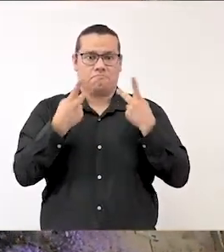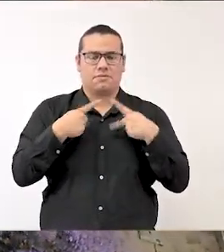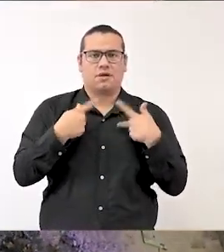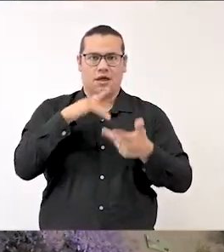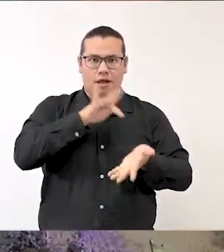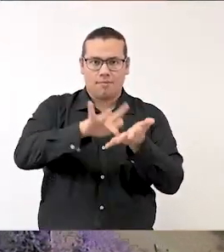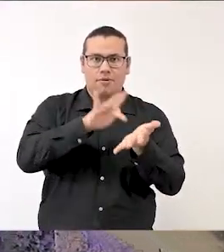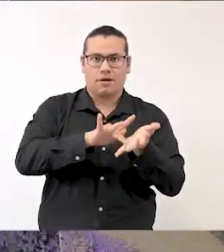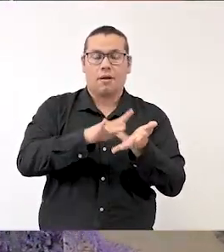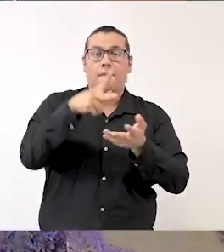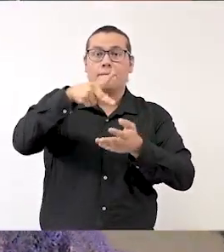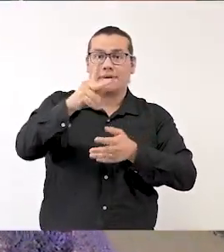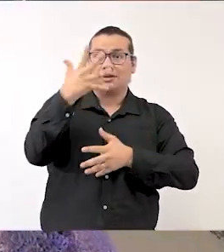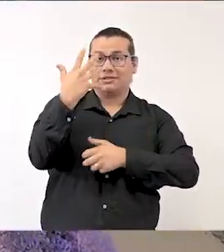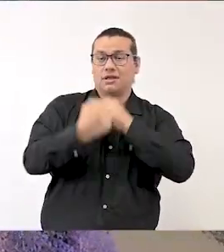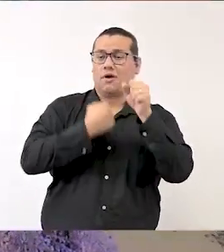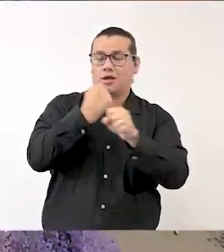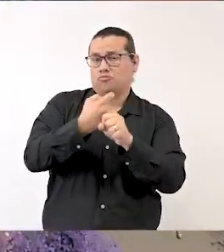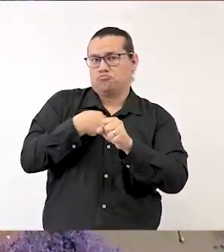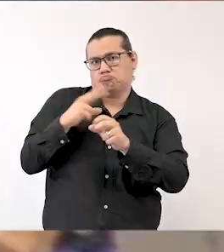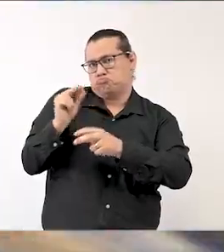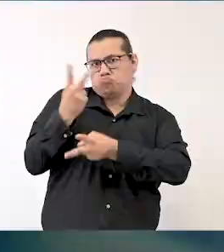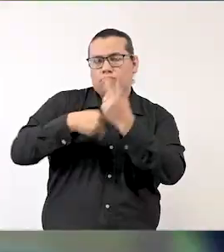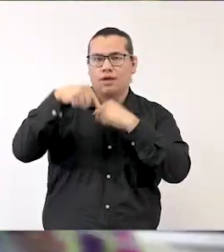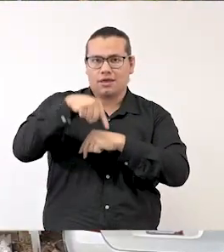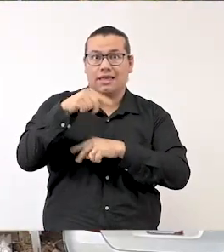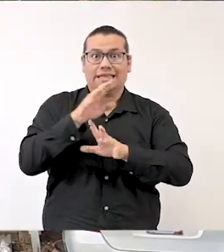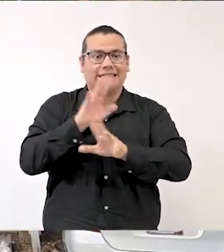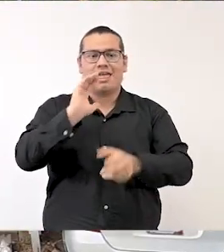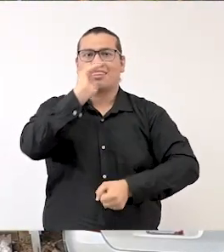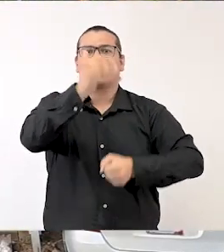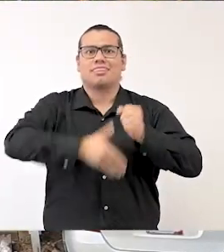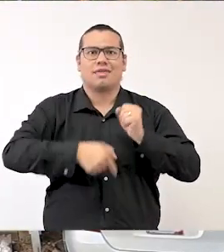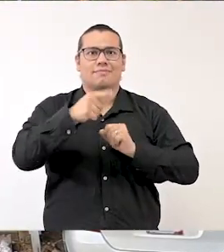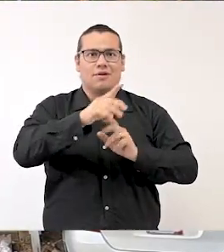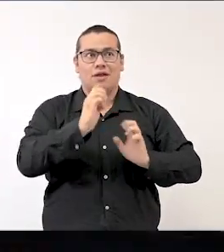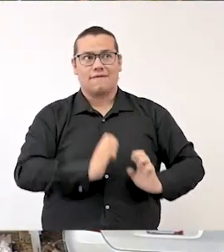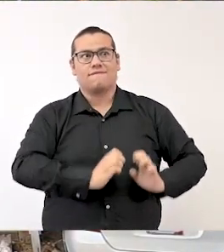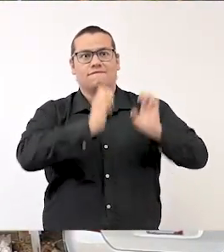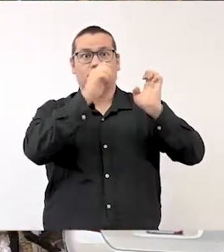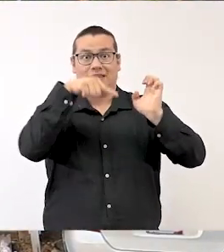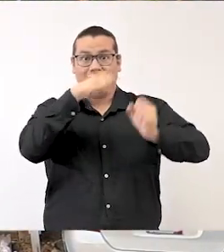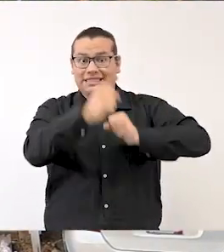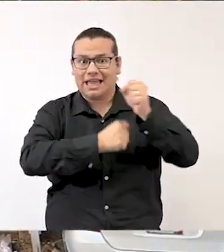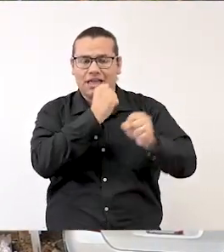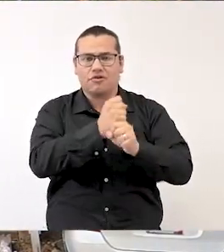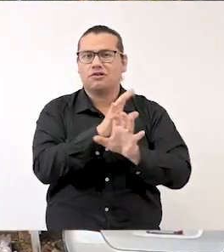años que estuve fuera de la UAM, por fin se concluyó la obra y este año el edificio ya está listo.